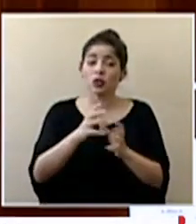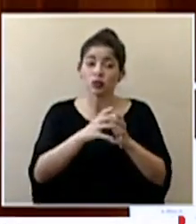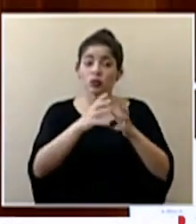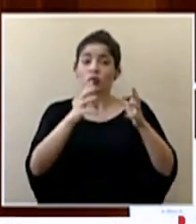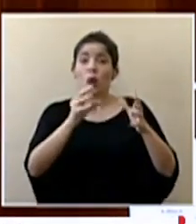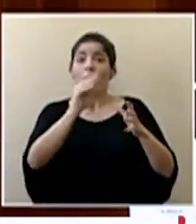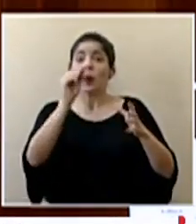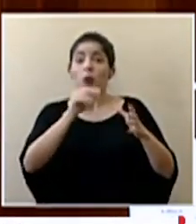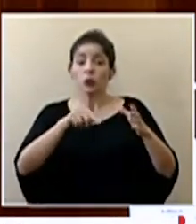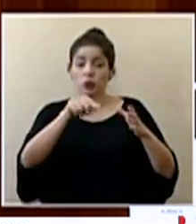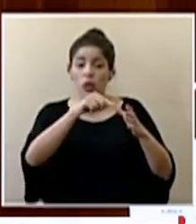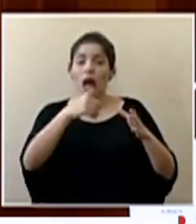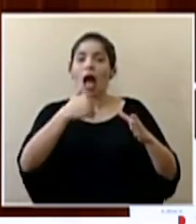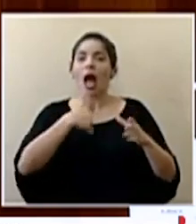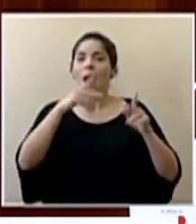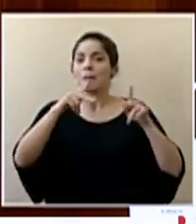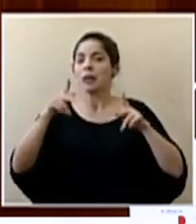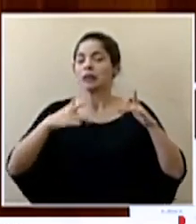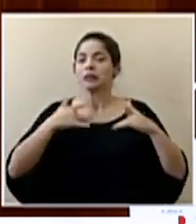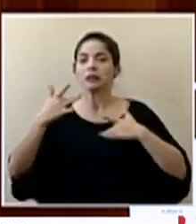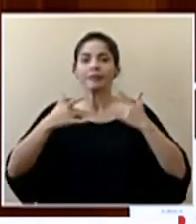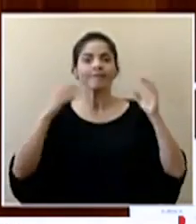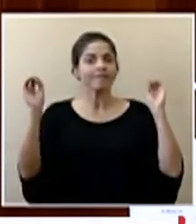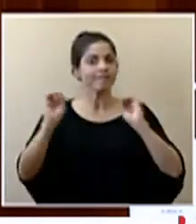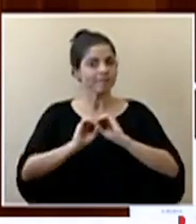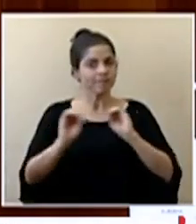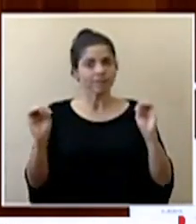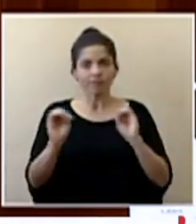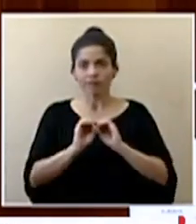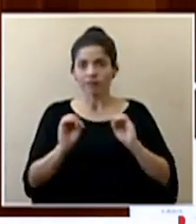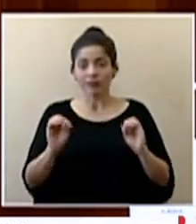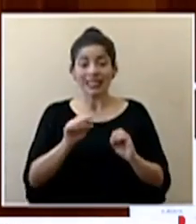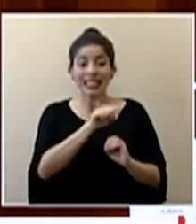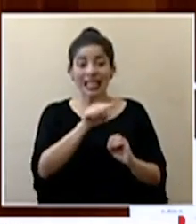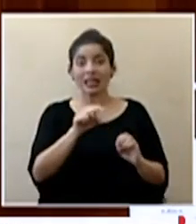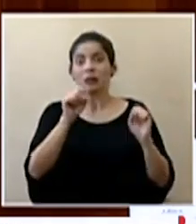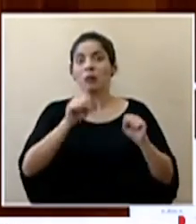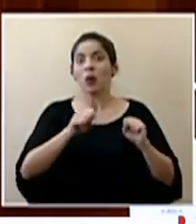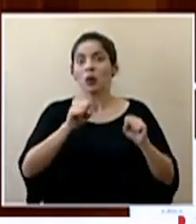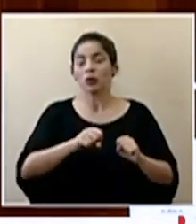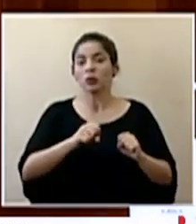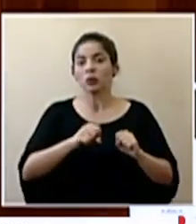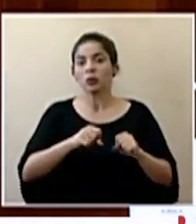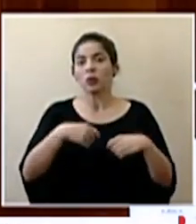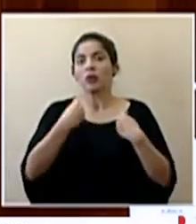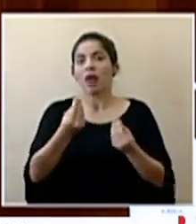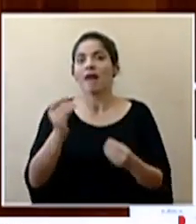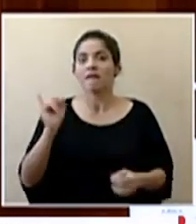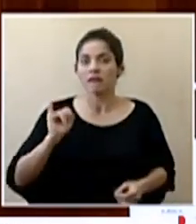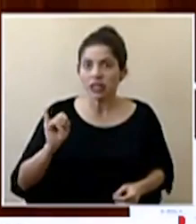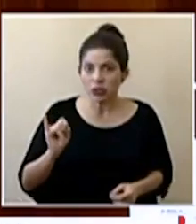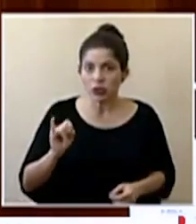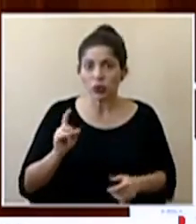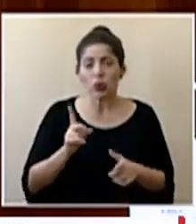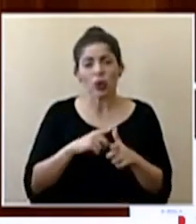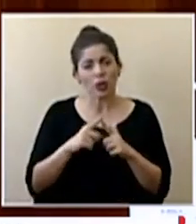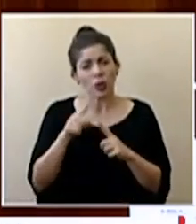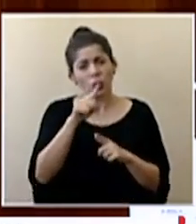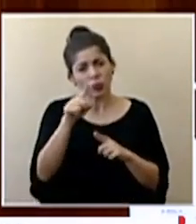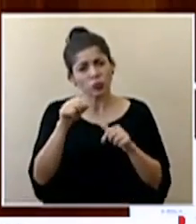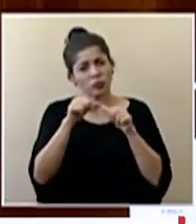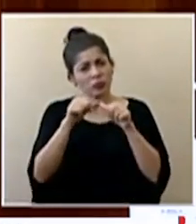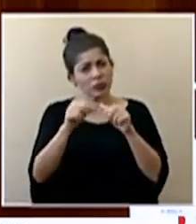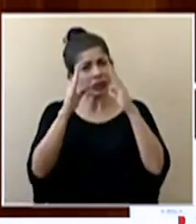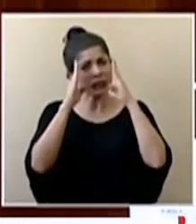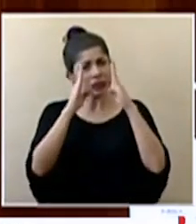van personas sin síntomas y esos son los que pueden hacer infecciones así que mantengámonos alerta